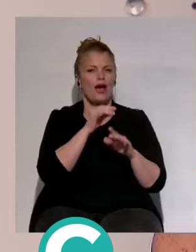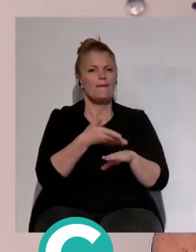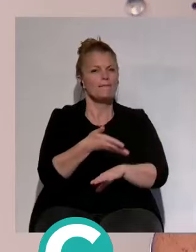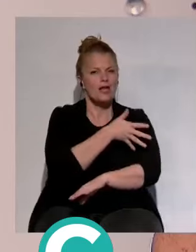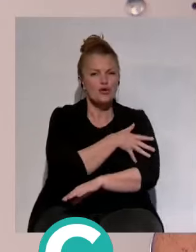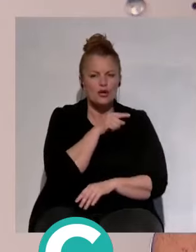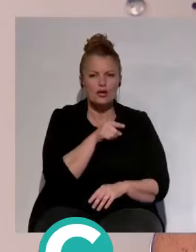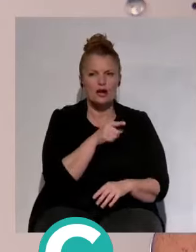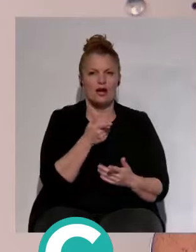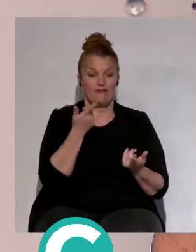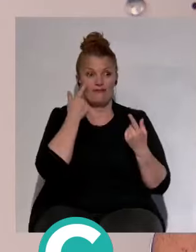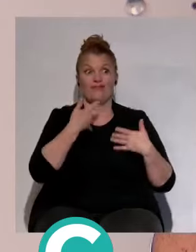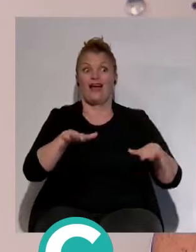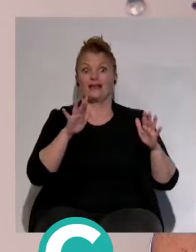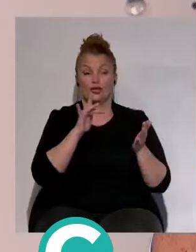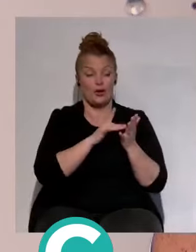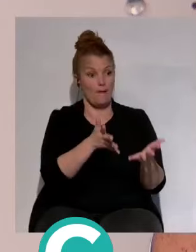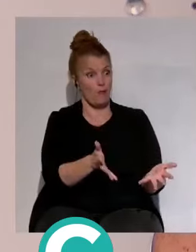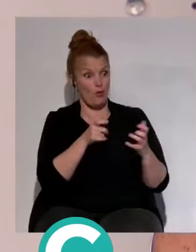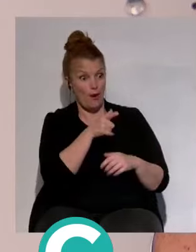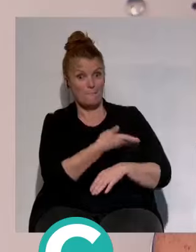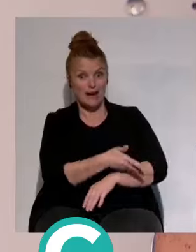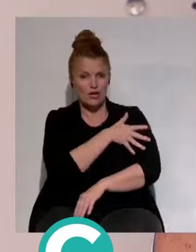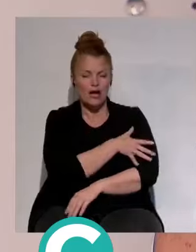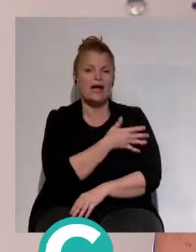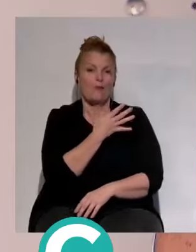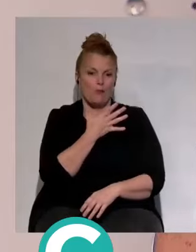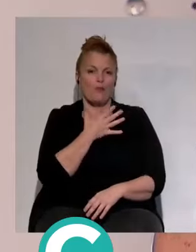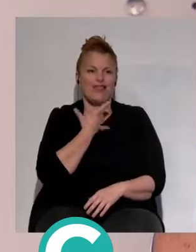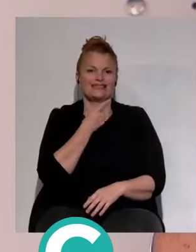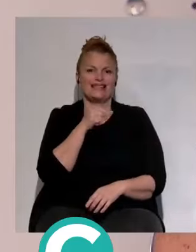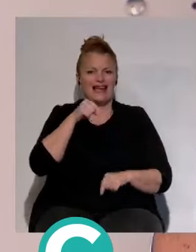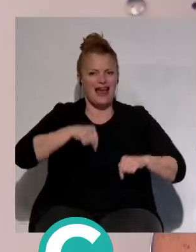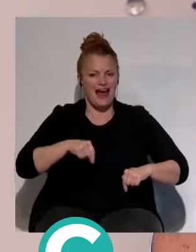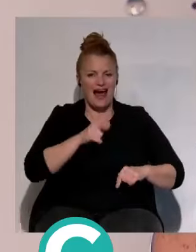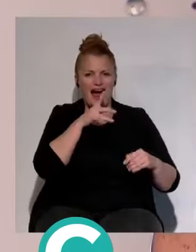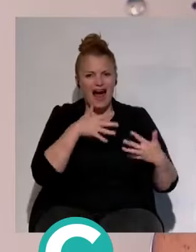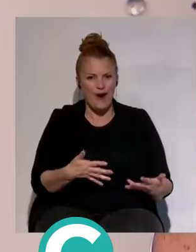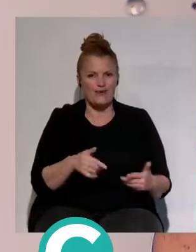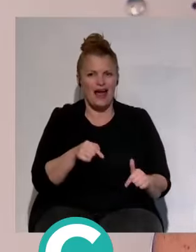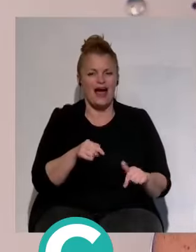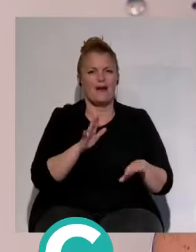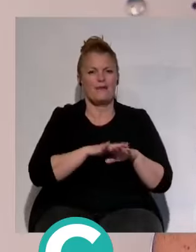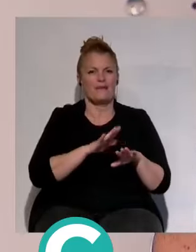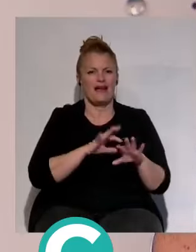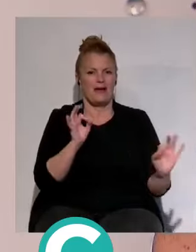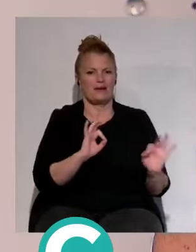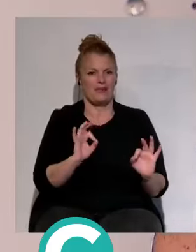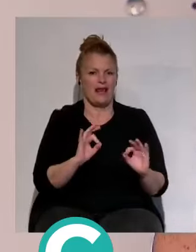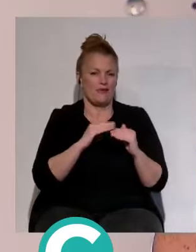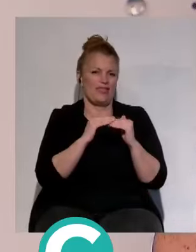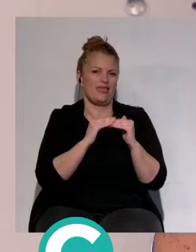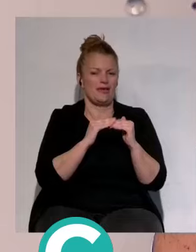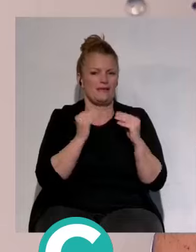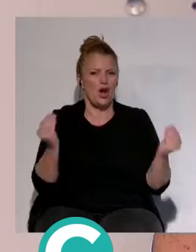Fíjate lo que hubiera cambiado, de haber ganado ese partido, quizás ahora mismo estaremos preparando las maletas para Almería. Pero de todas